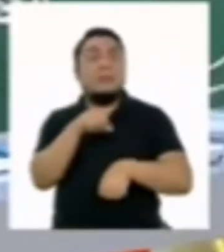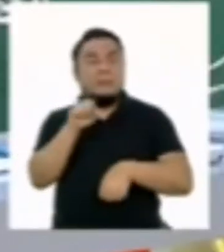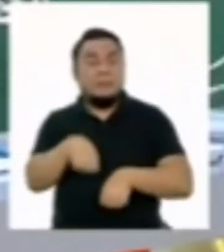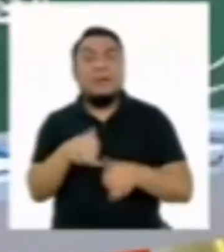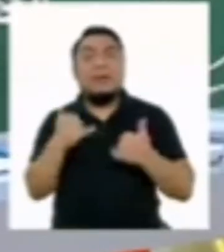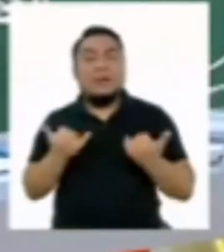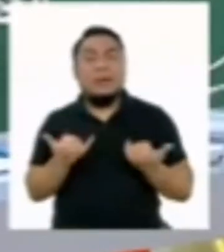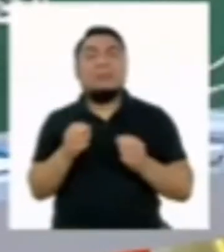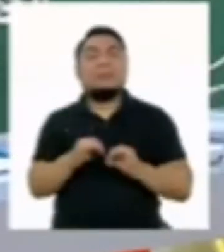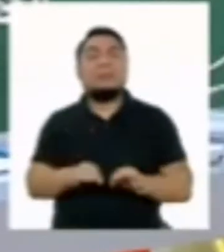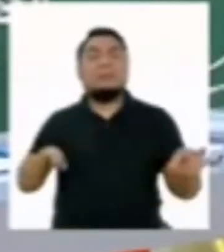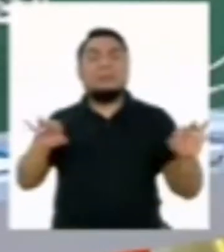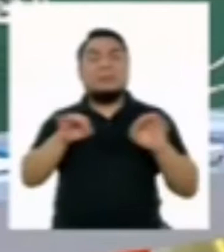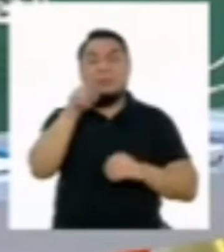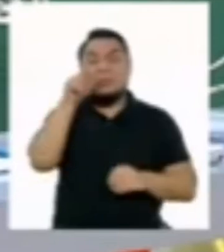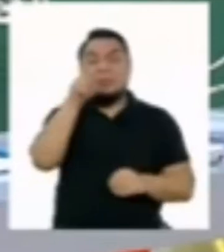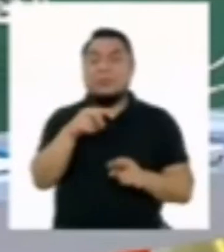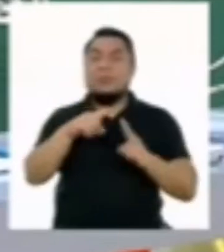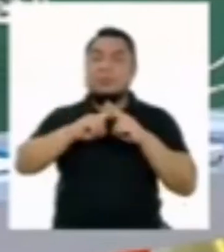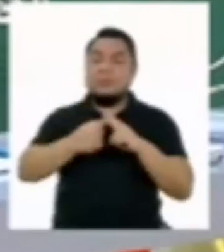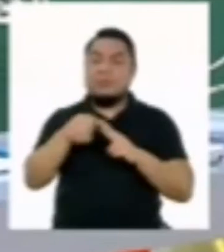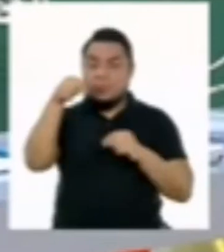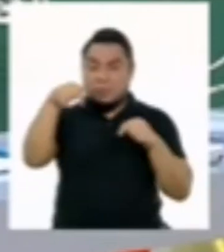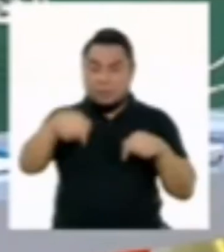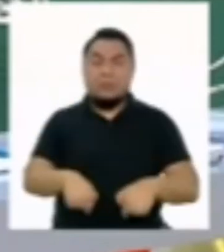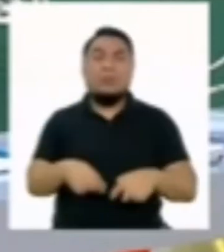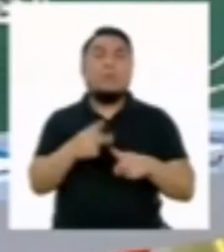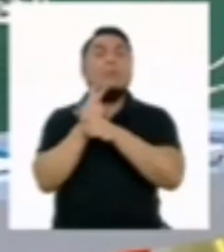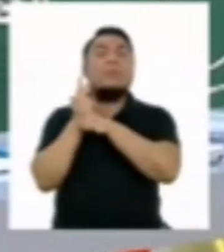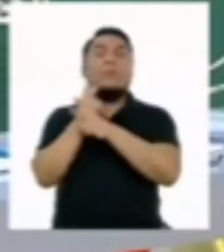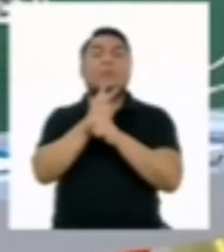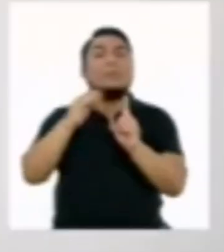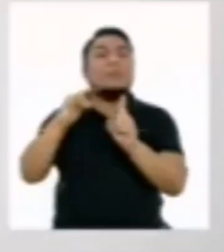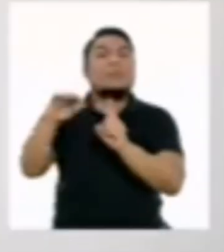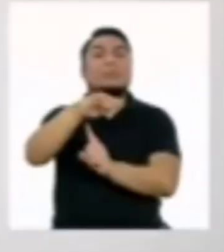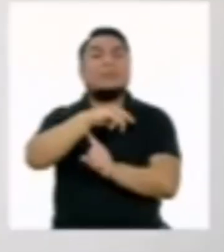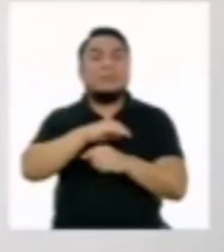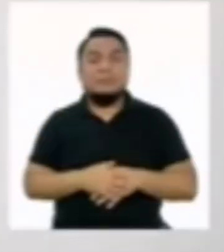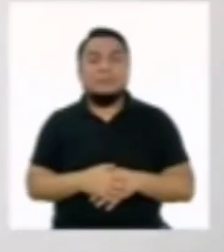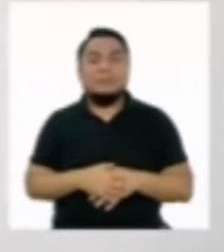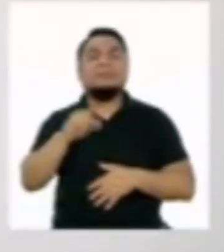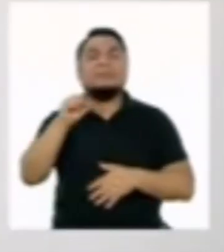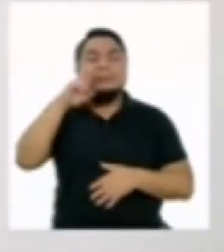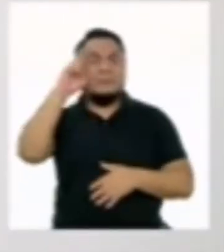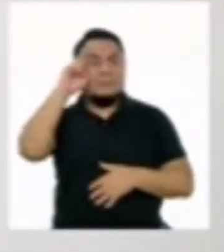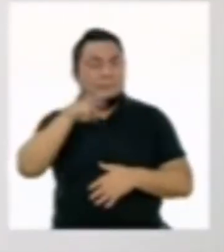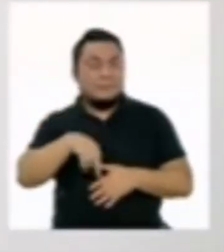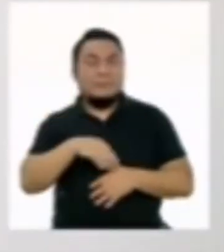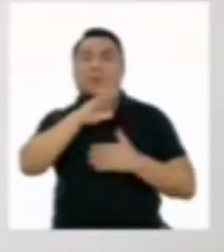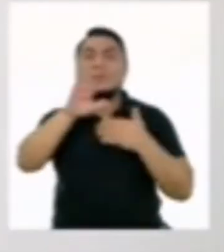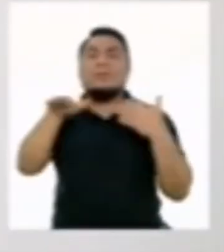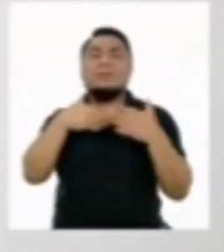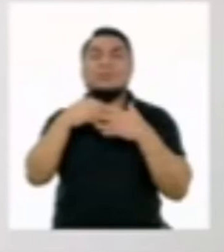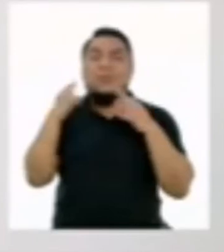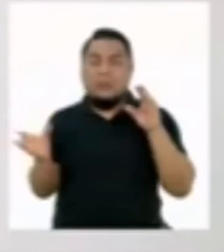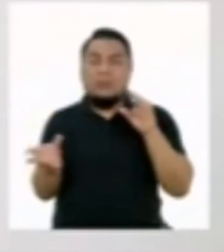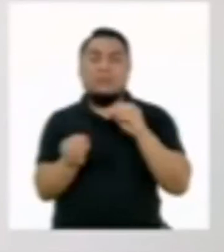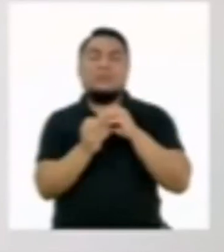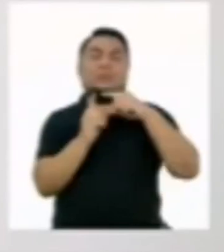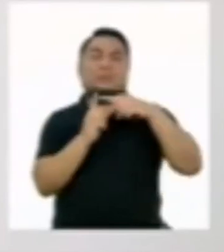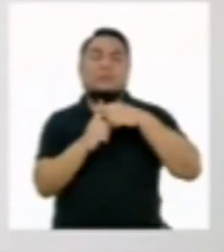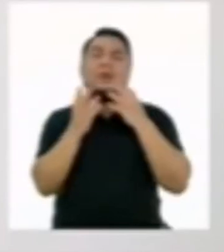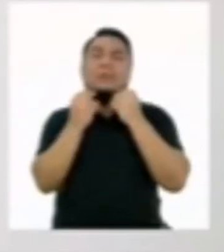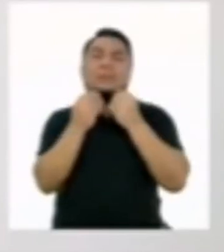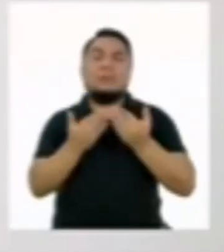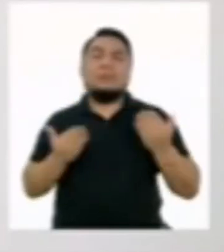Por eso es muy importante que ustedes comiencen desde hoy a cuidar el medio ambiente. Tienes razón. Todo suma. Hay